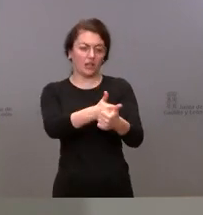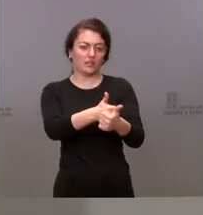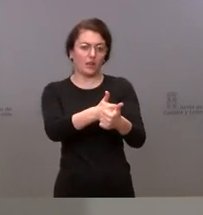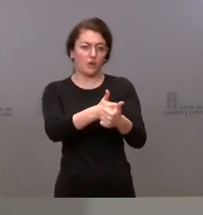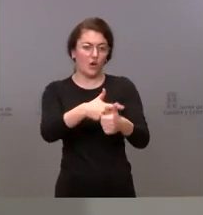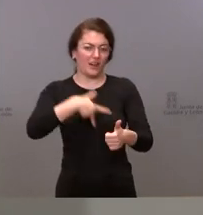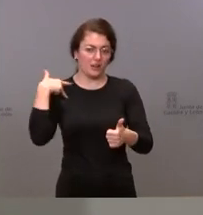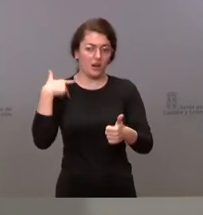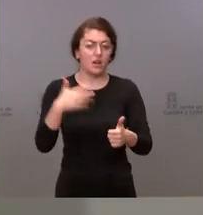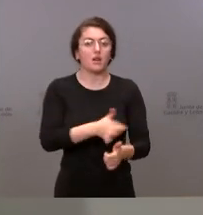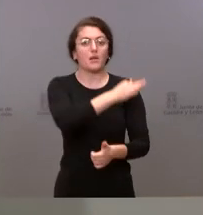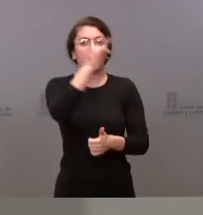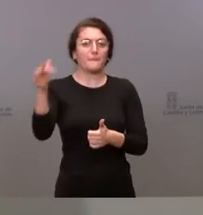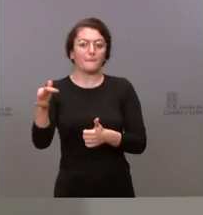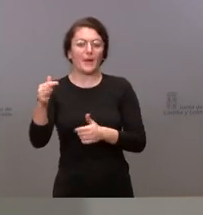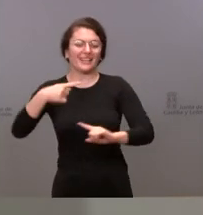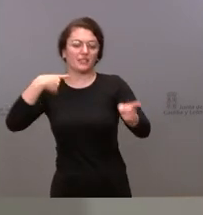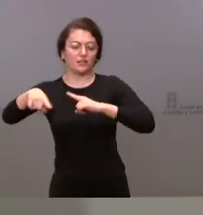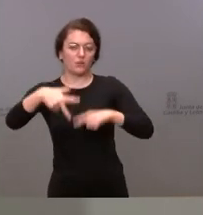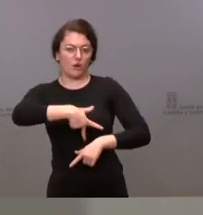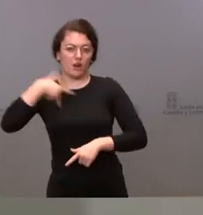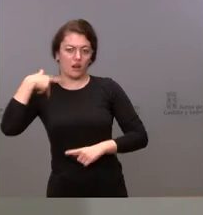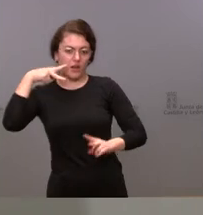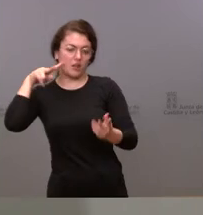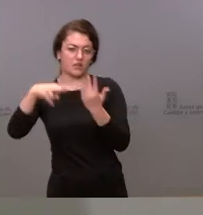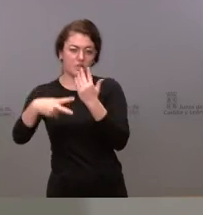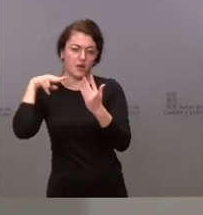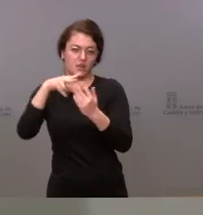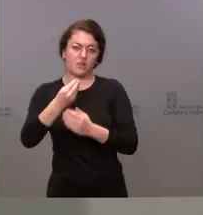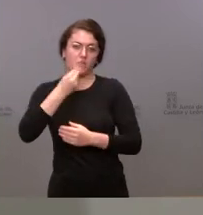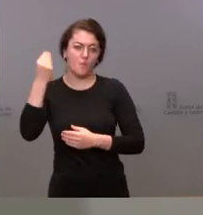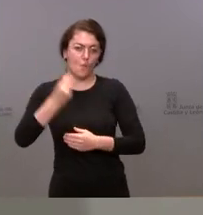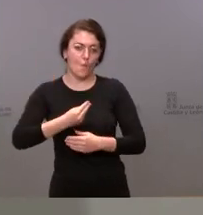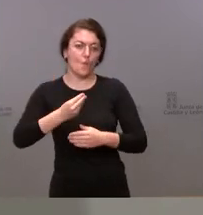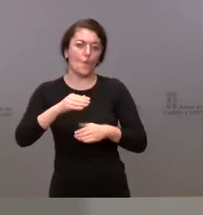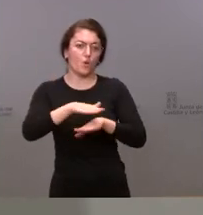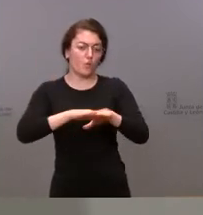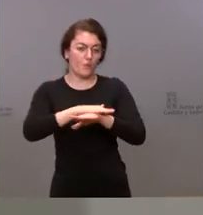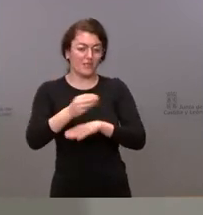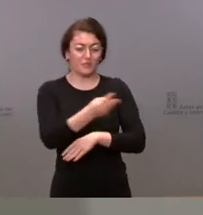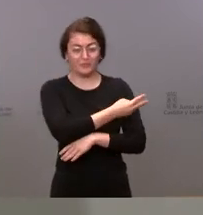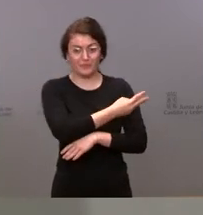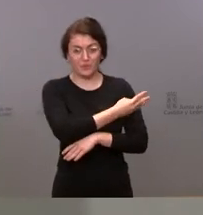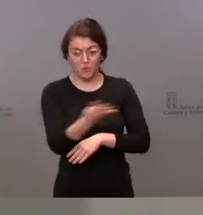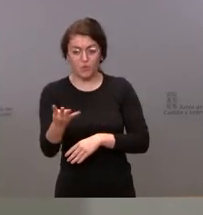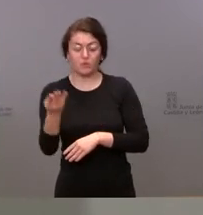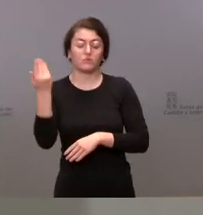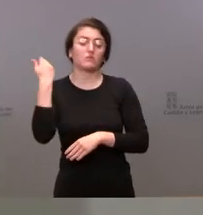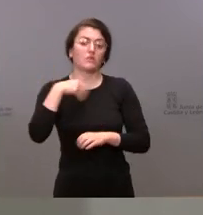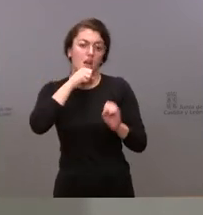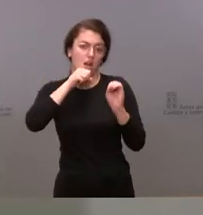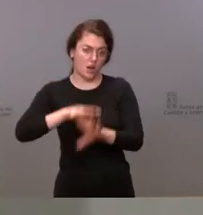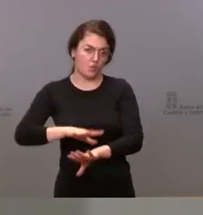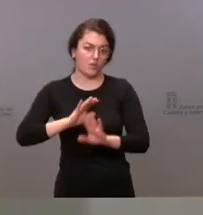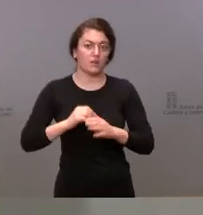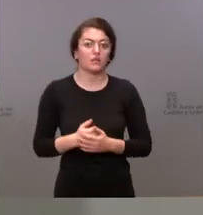Planificación, Antonio Colange, y del Director General de Transparencia y Buen Gobierno, Enrique Rivero. En este